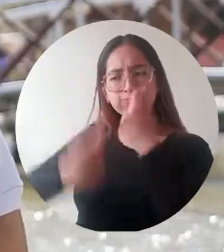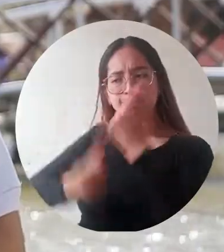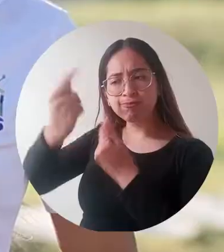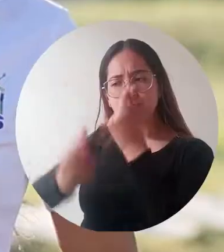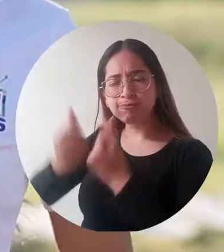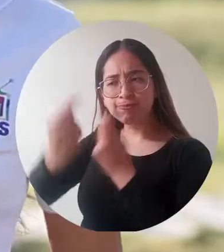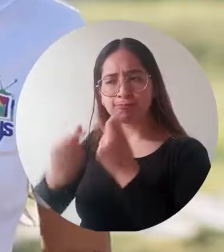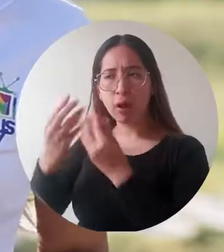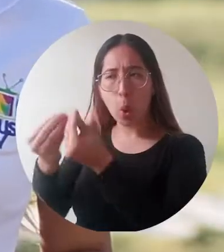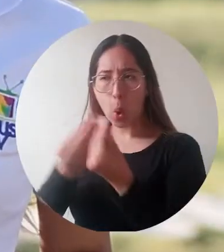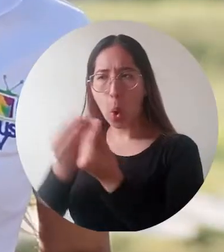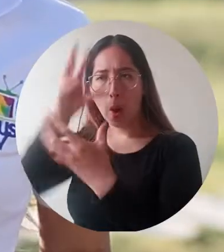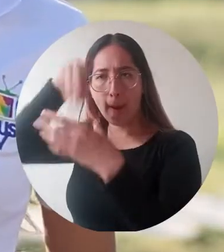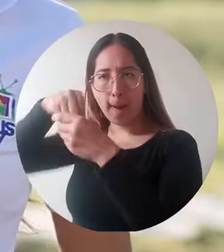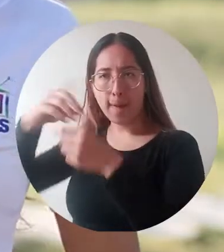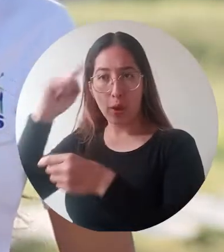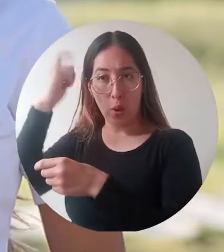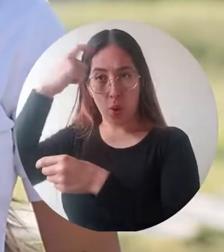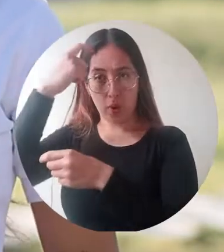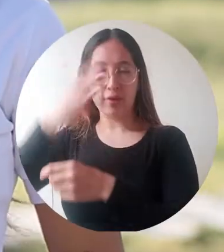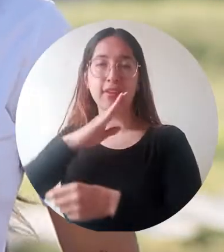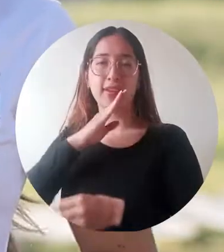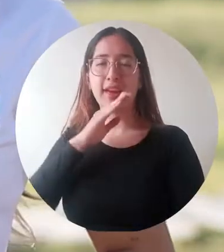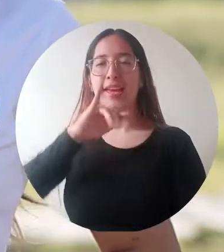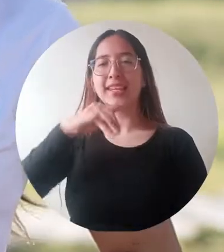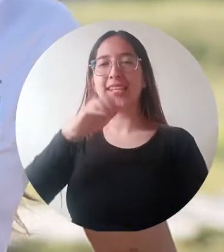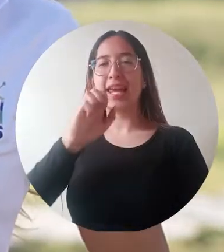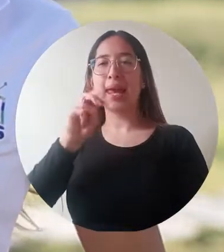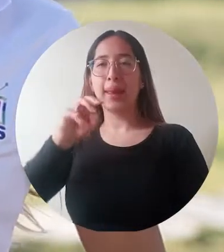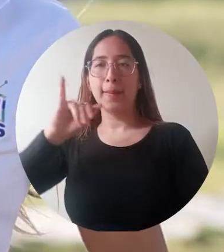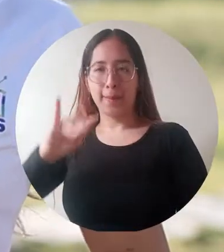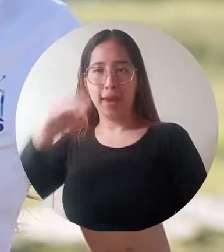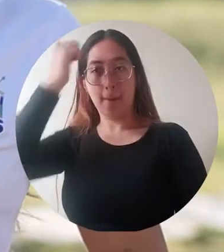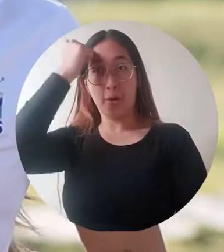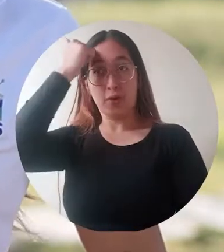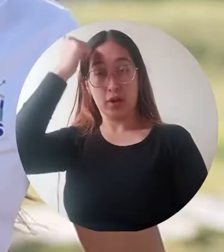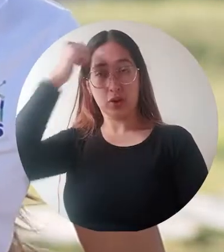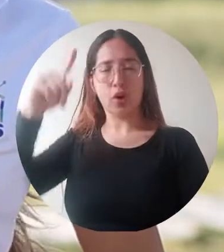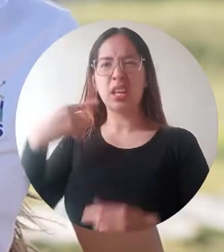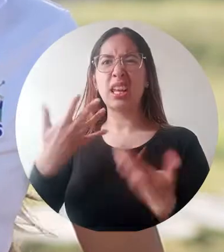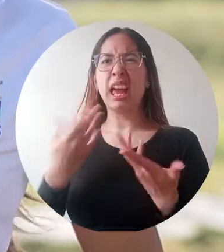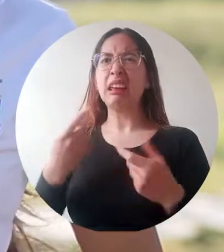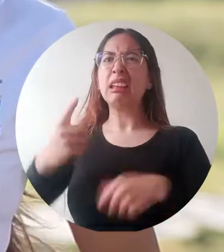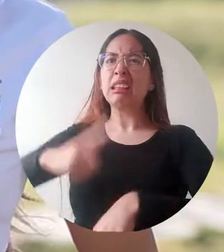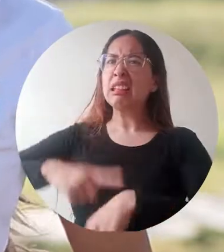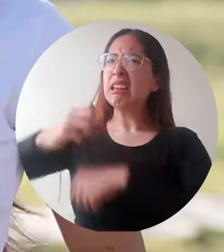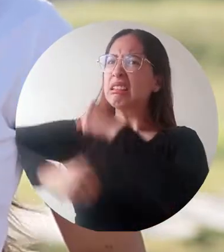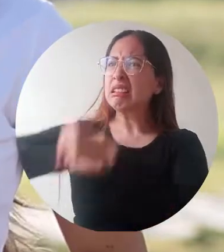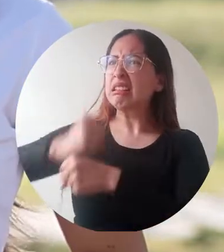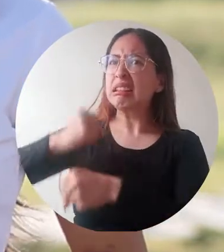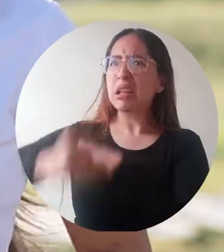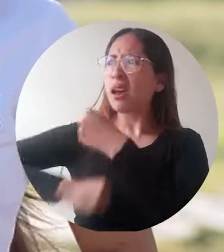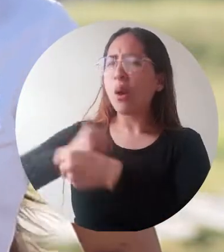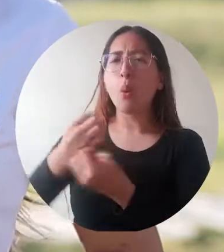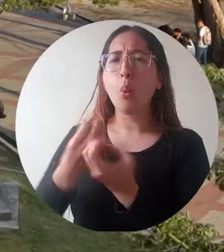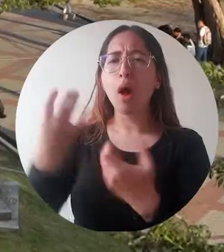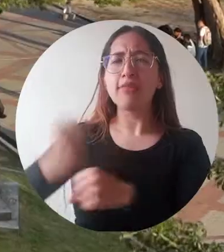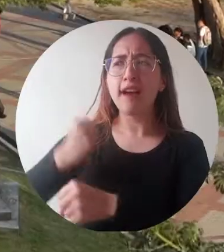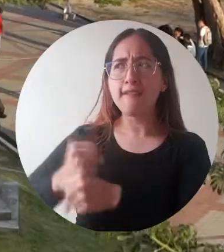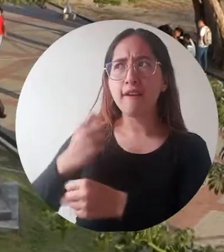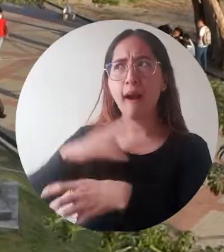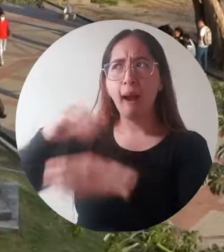Pública. Se trata del contador magíster Jimmy J. Bolaño-Tarrá, quien fungirá en este rol por un periodo de cuatro años.